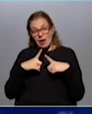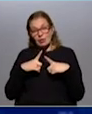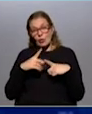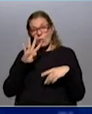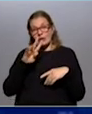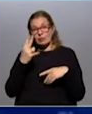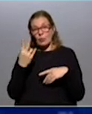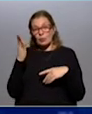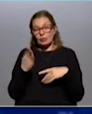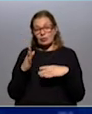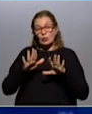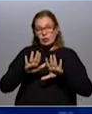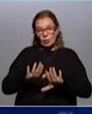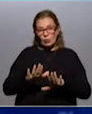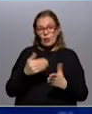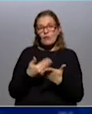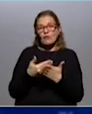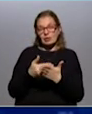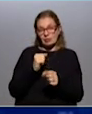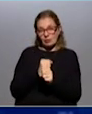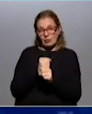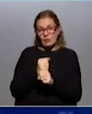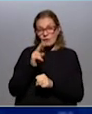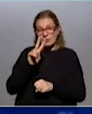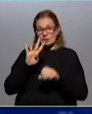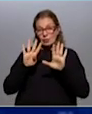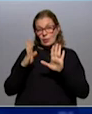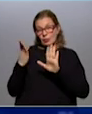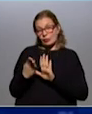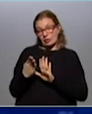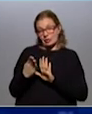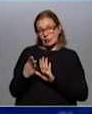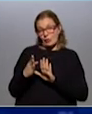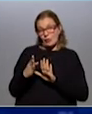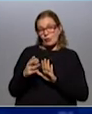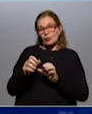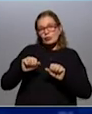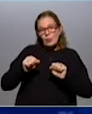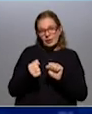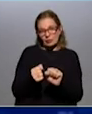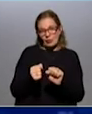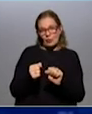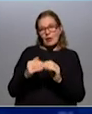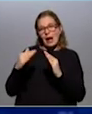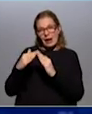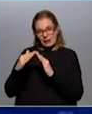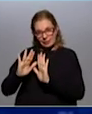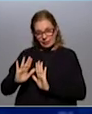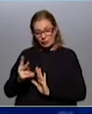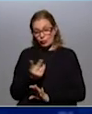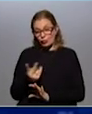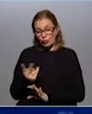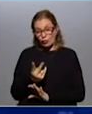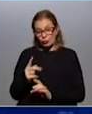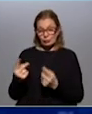por seguro de paro o desempleo y que el 29% está ausente por suspensión o cuarentena. Entre esos dos